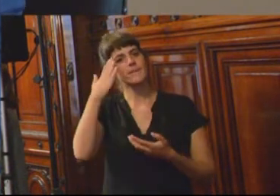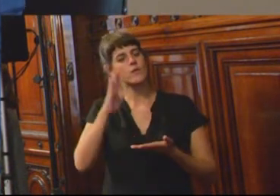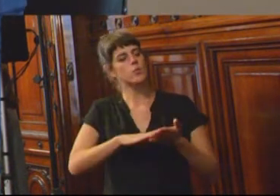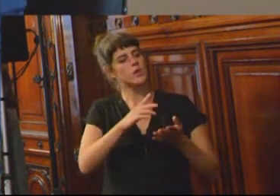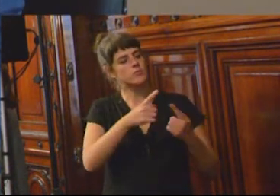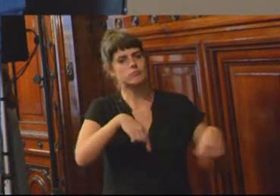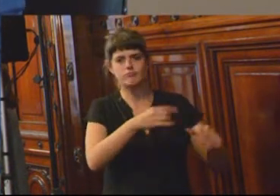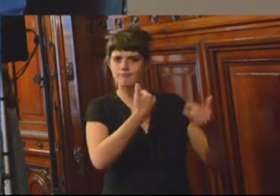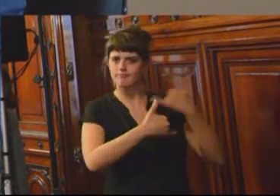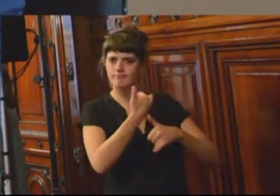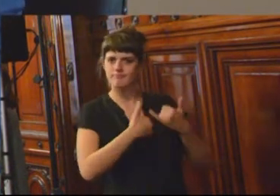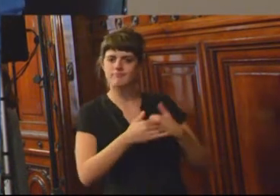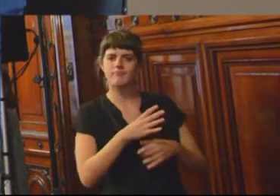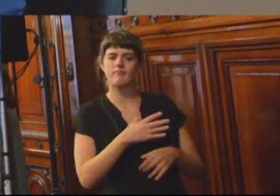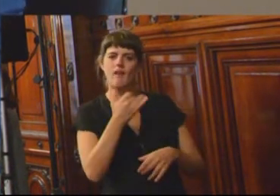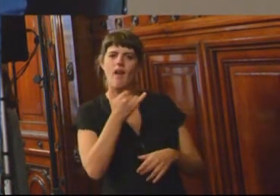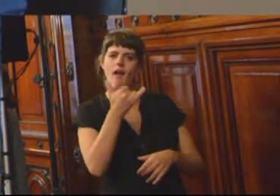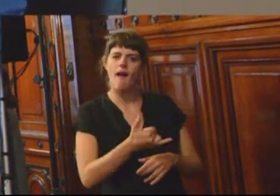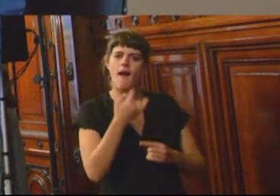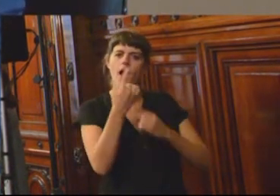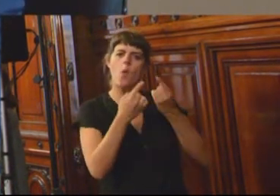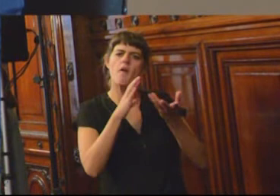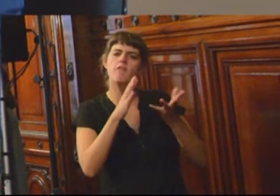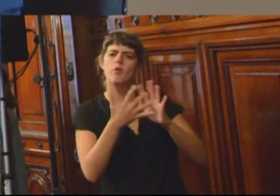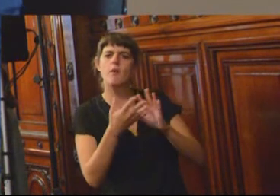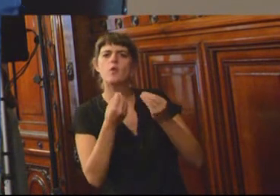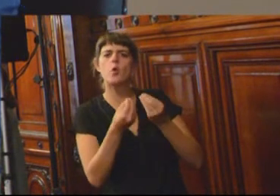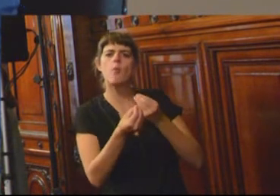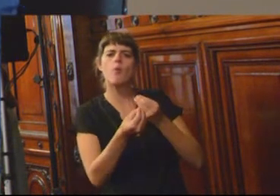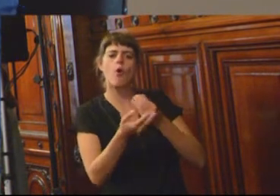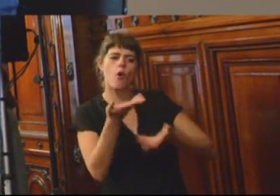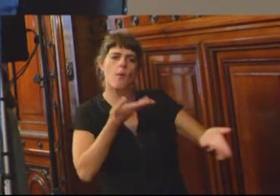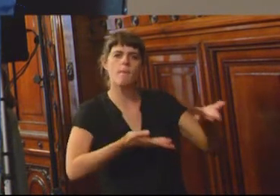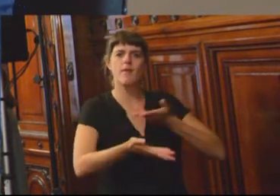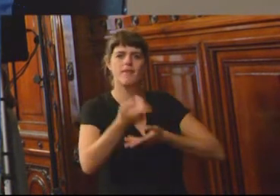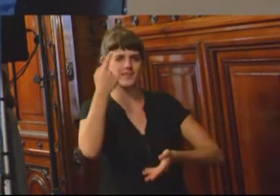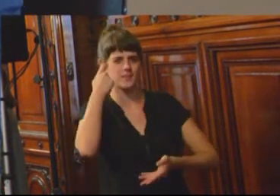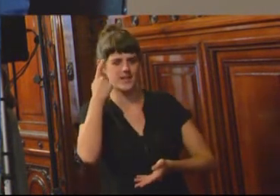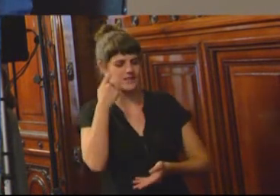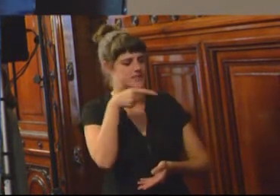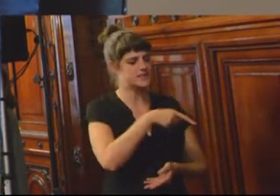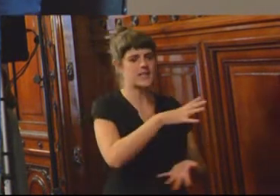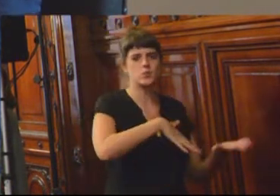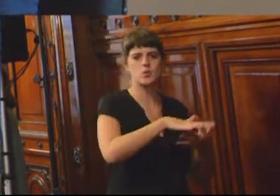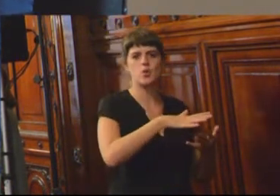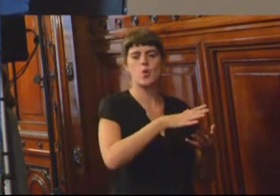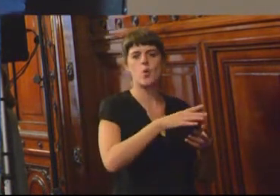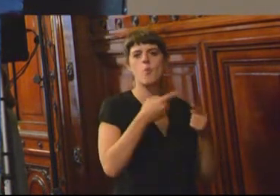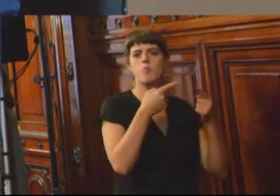algunas formas de intercambiar las experiencias, lo que está pasando en Punta Riel, es lo que citaron,